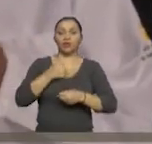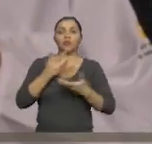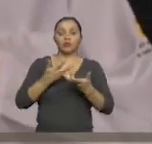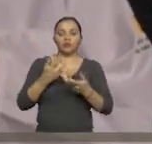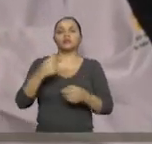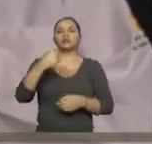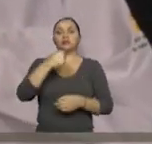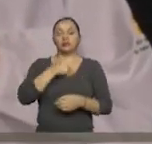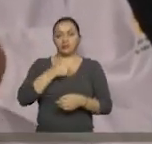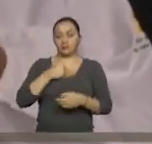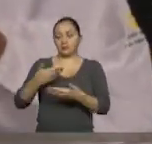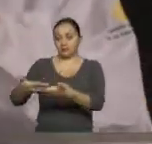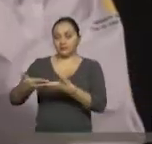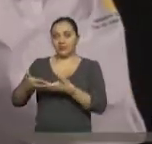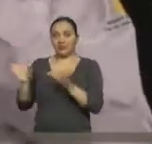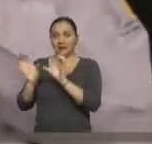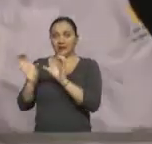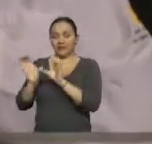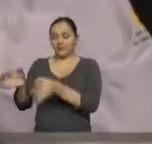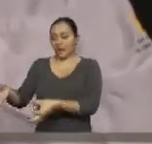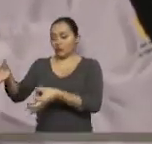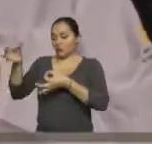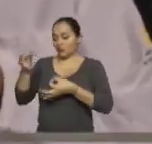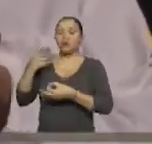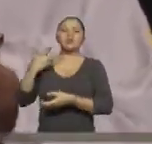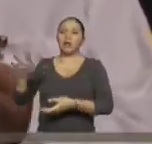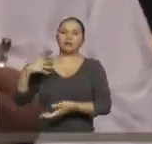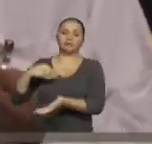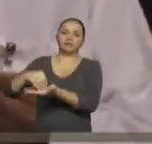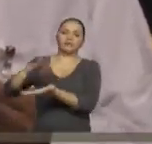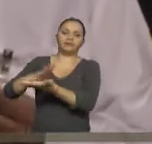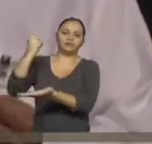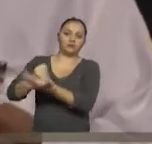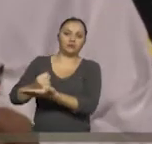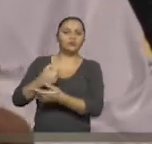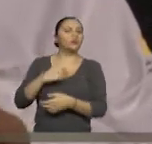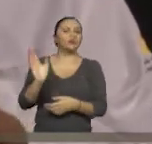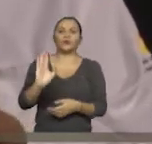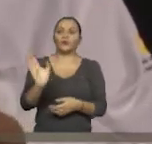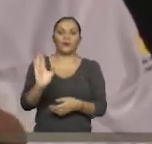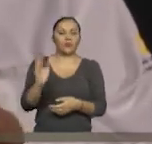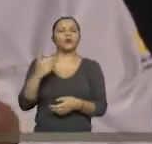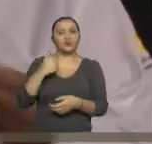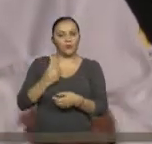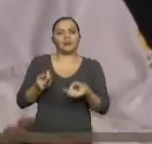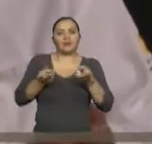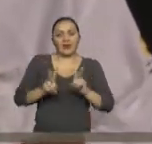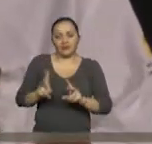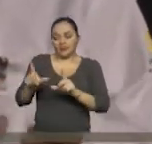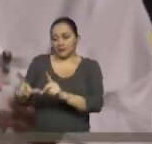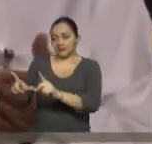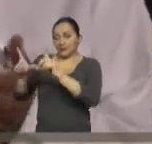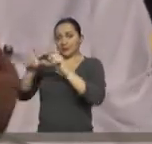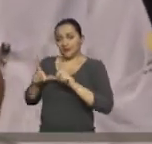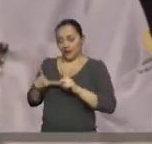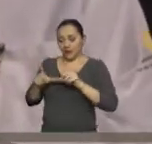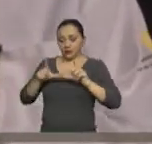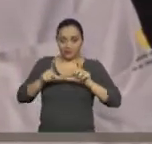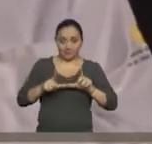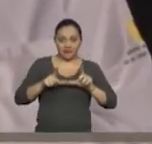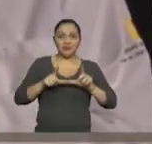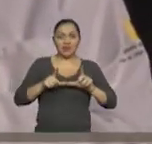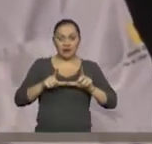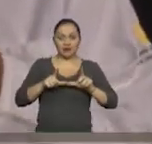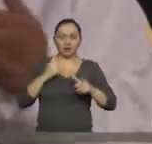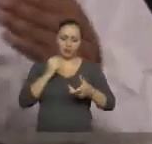Entonces, nosotros, no es porque viene con el certificado, ya tenga el proceso, continúa. No. Entonces, entra